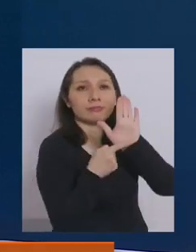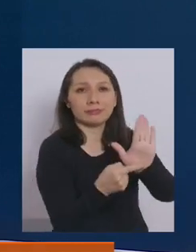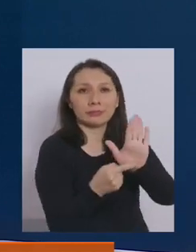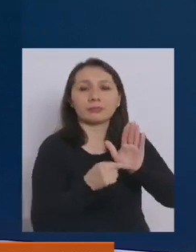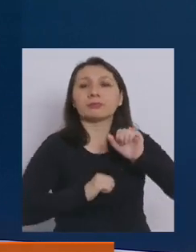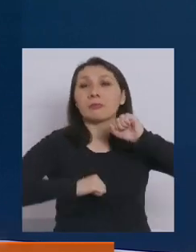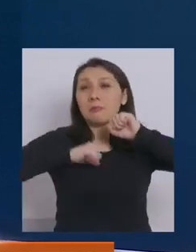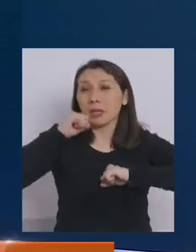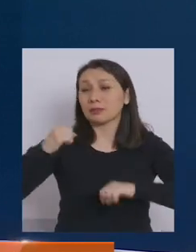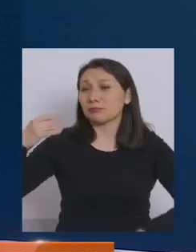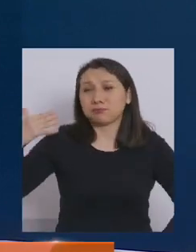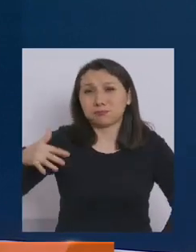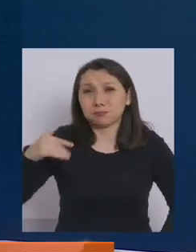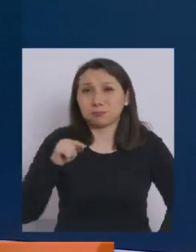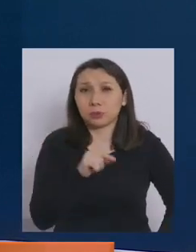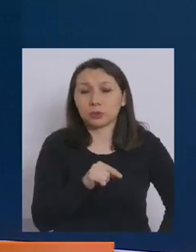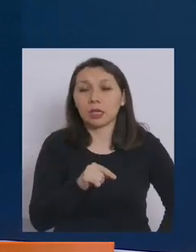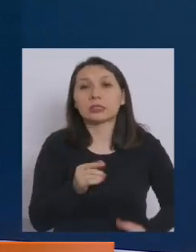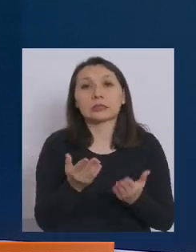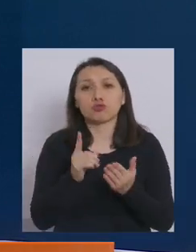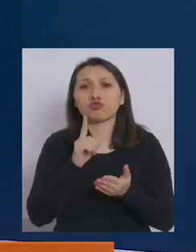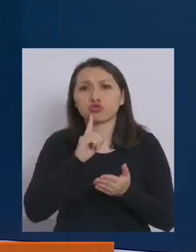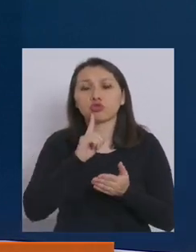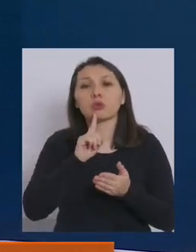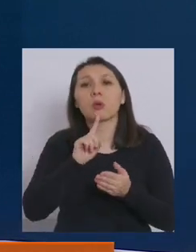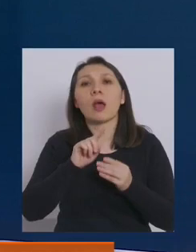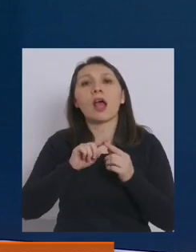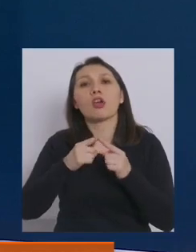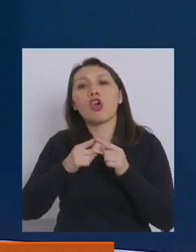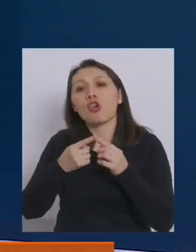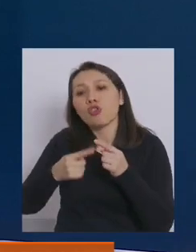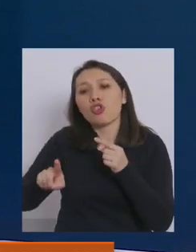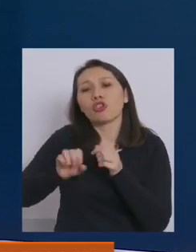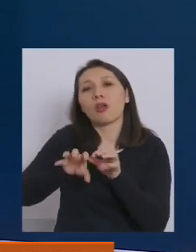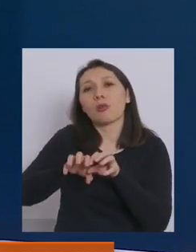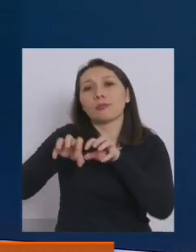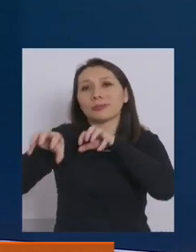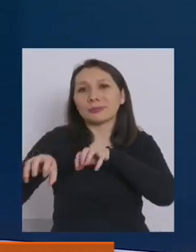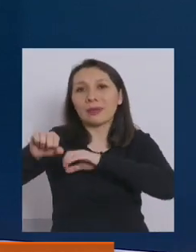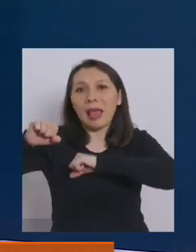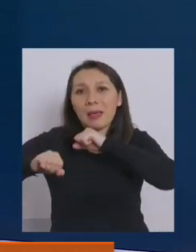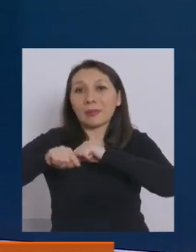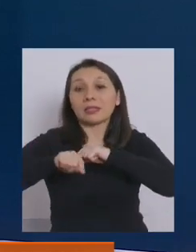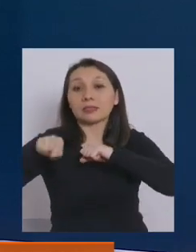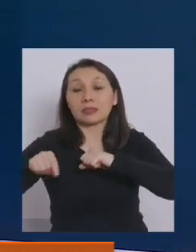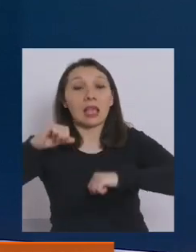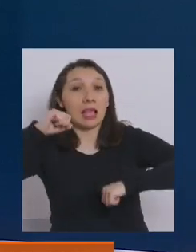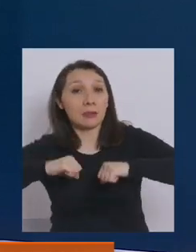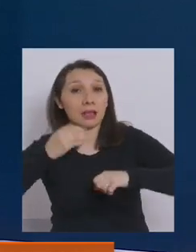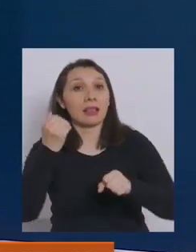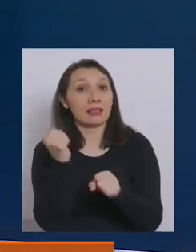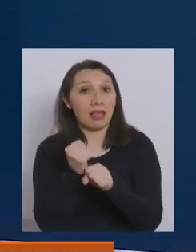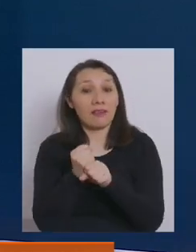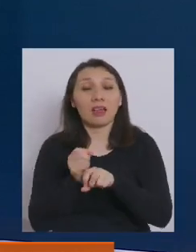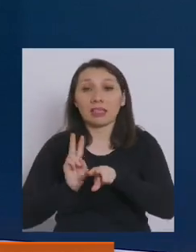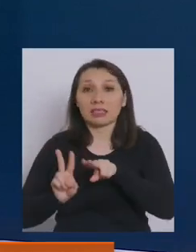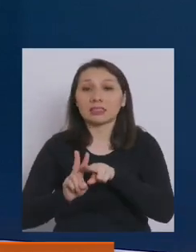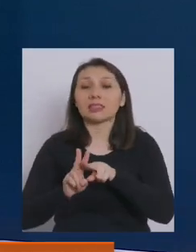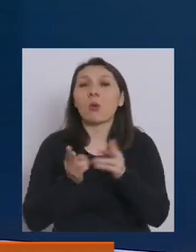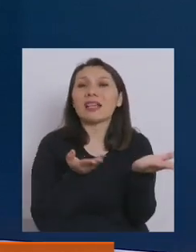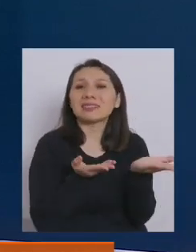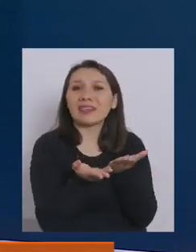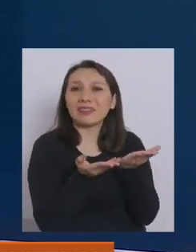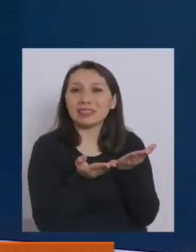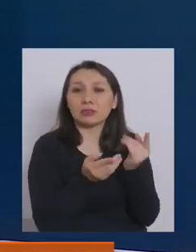empresas esenciales que tienen subcontratistas tanto la empresa como el trabajador que realiza